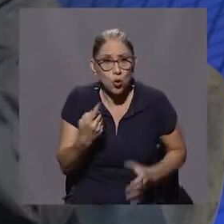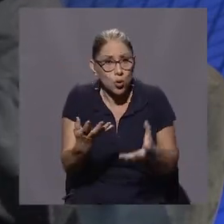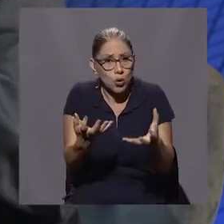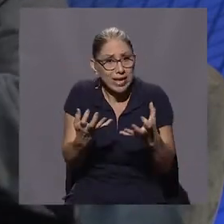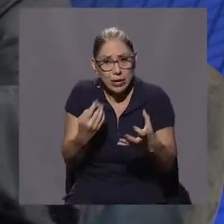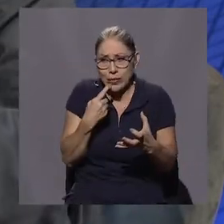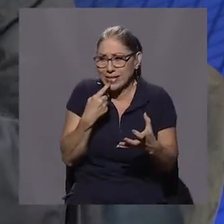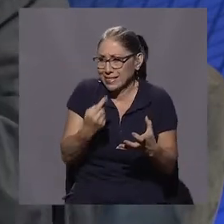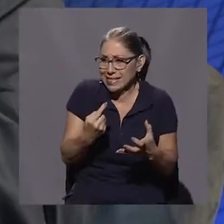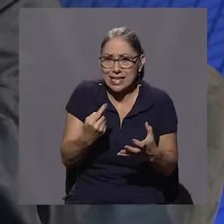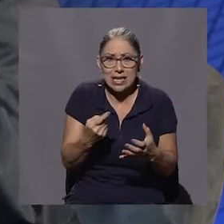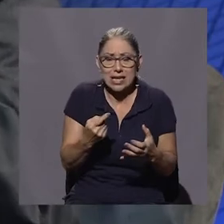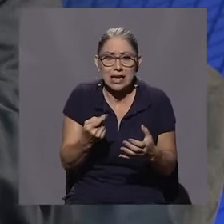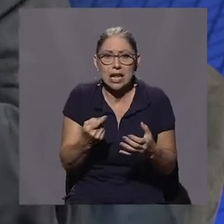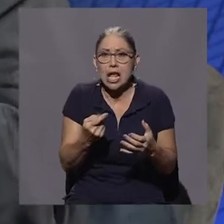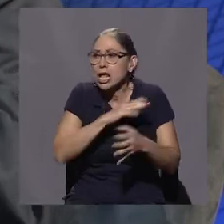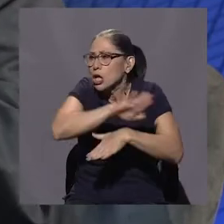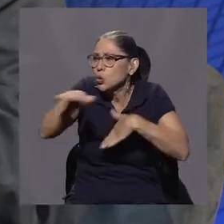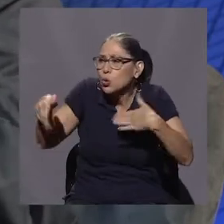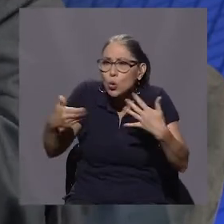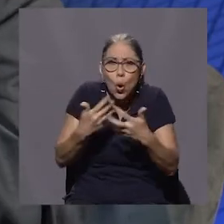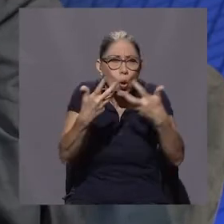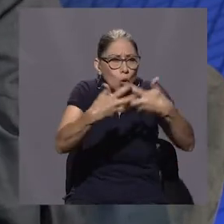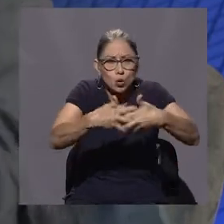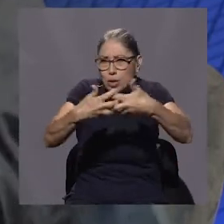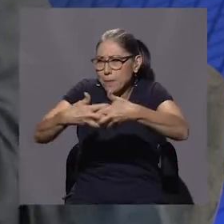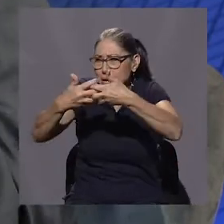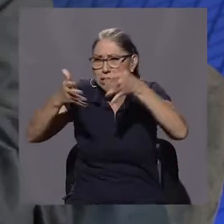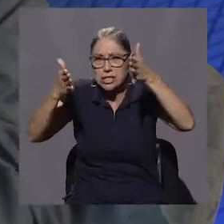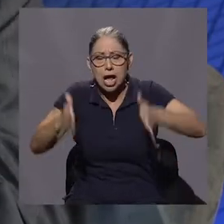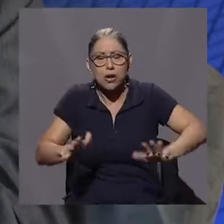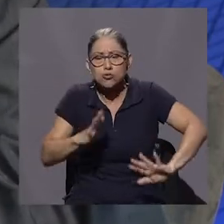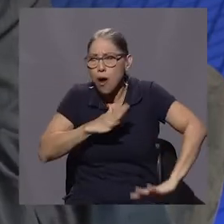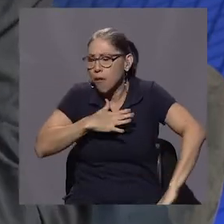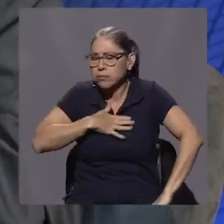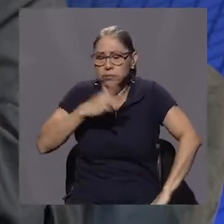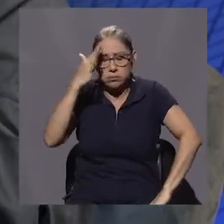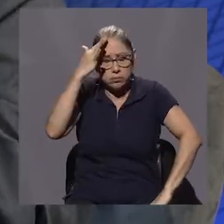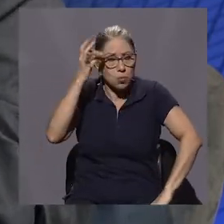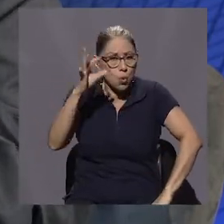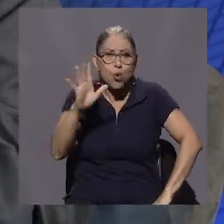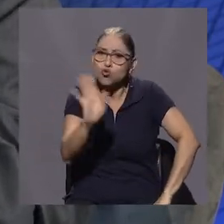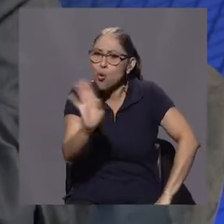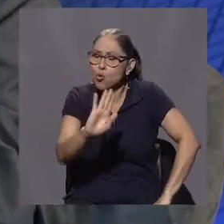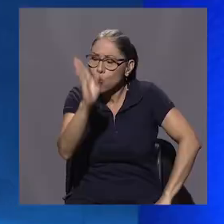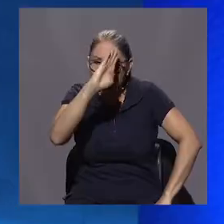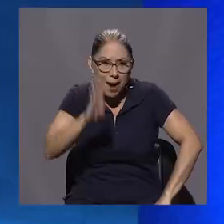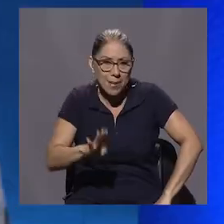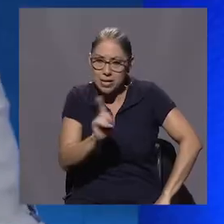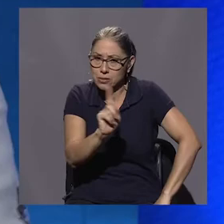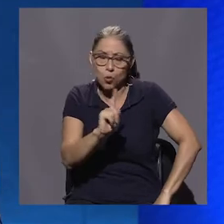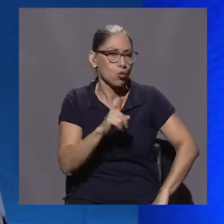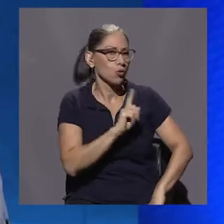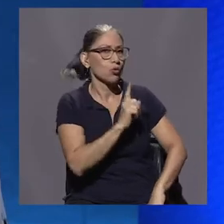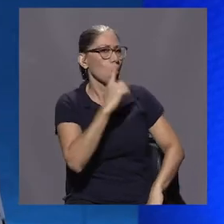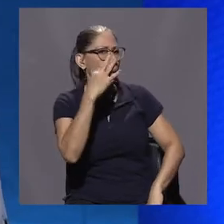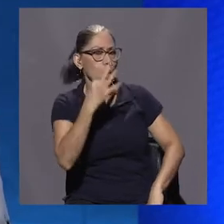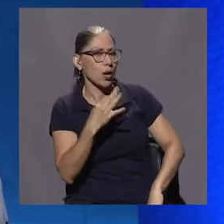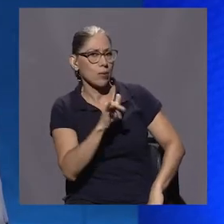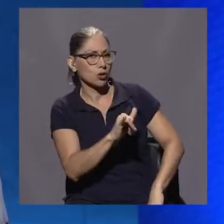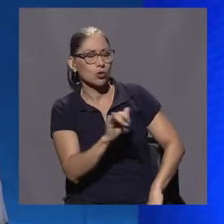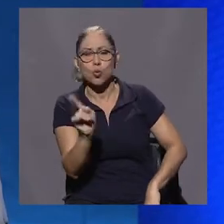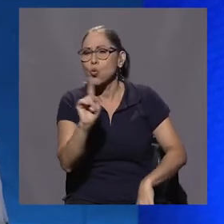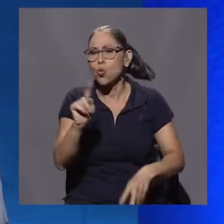digo en el libro, ni lo hago así, y decir que es que todos los empresarios son unos sinvergüenza. No, jamás de los jamás. No, no, no creemos eso.